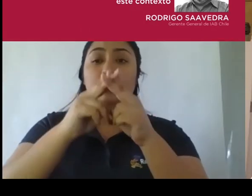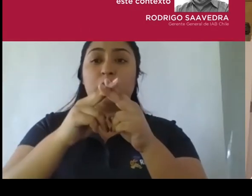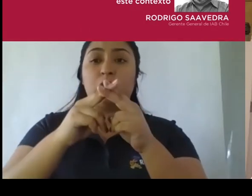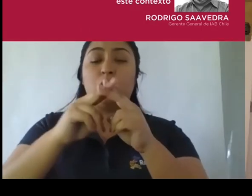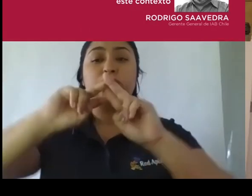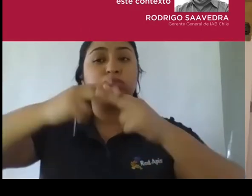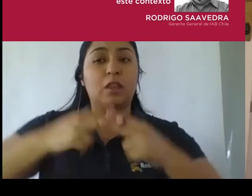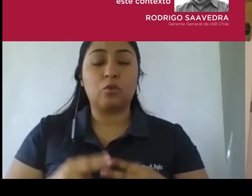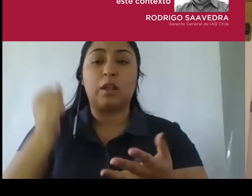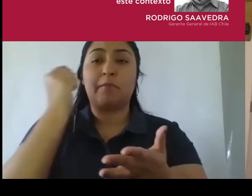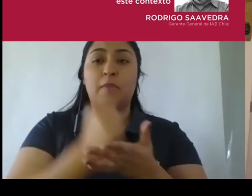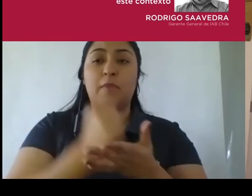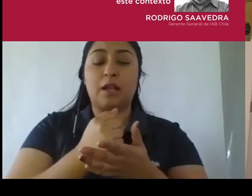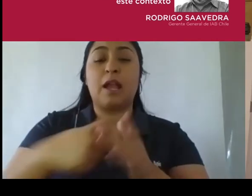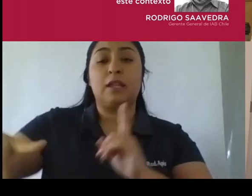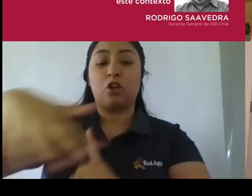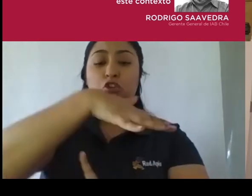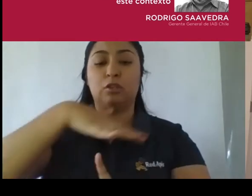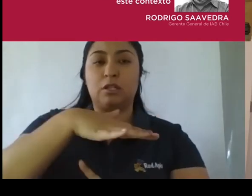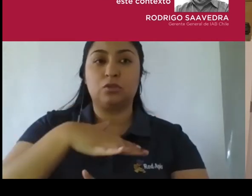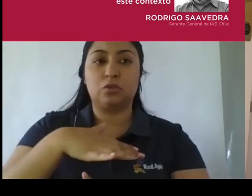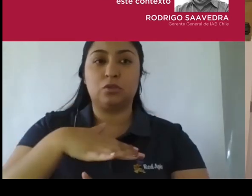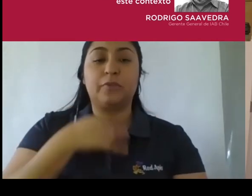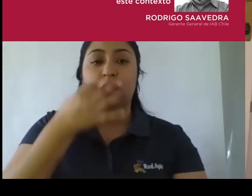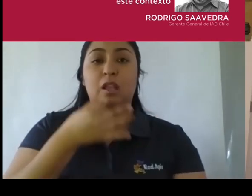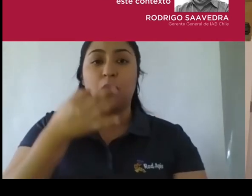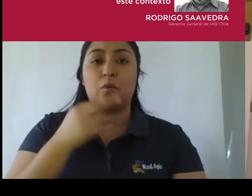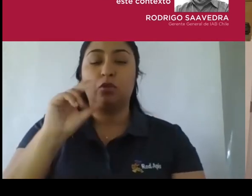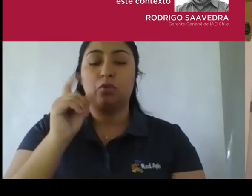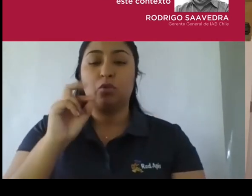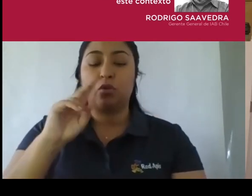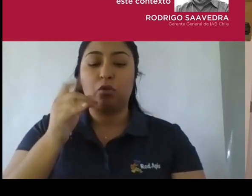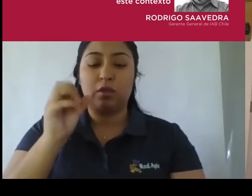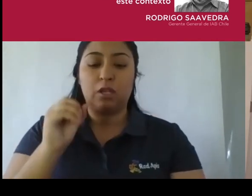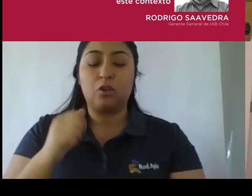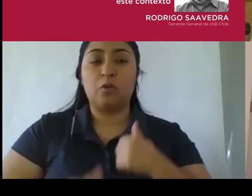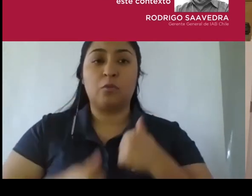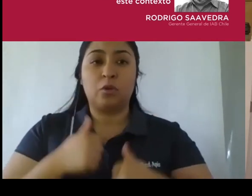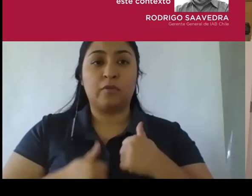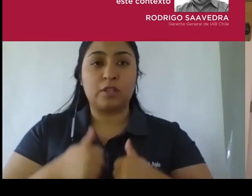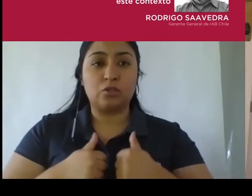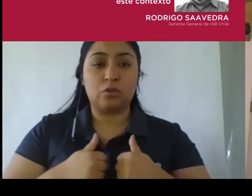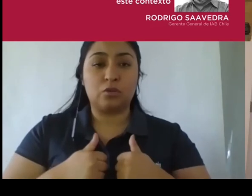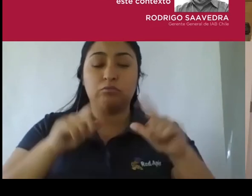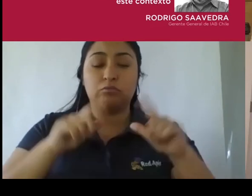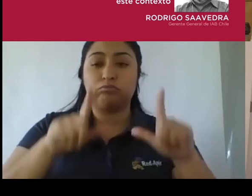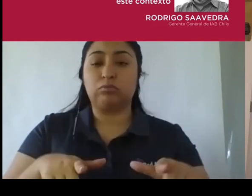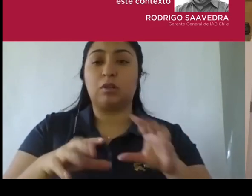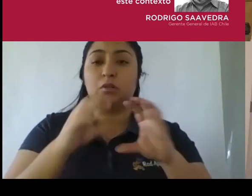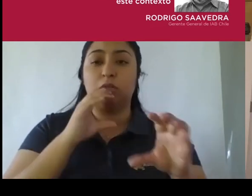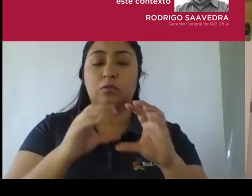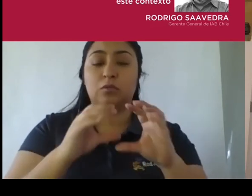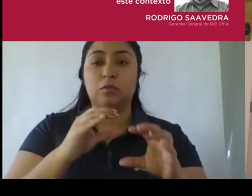Les cuento un poquito acerca de Rodrigo, Rodrigo es un profesional del área de las comunicaciones, diplomado en marketing y